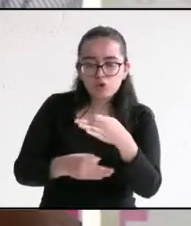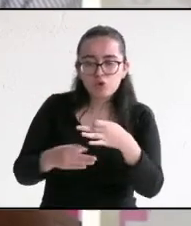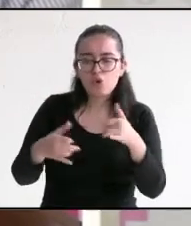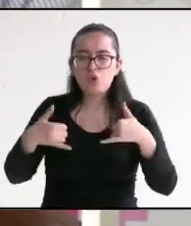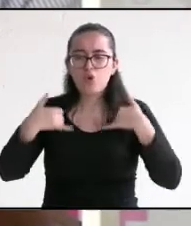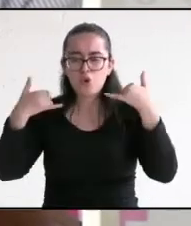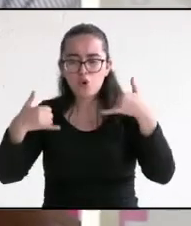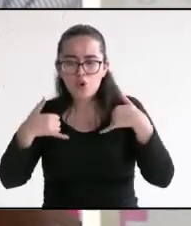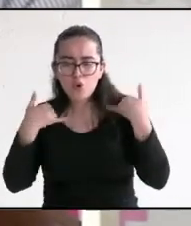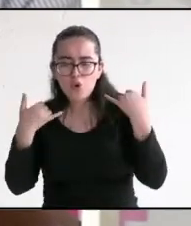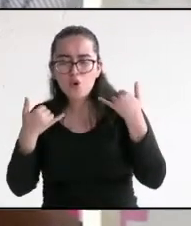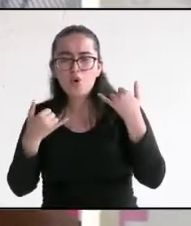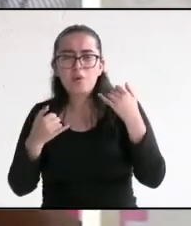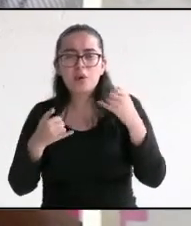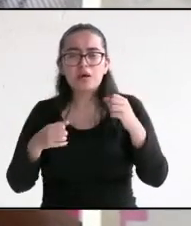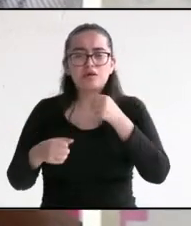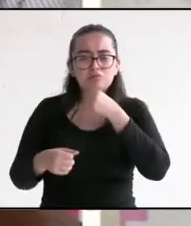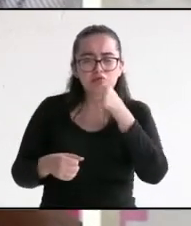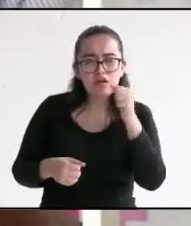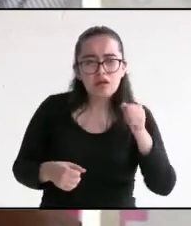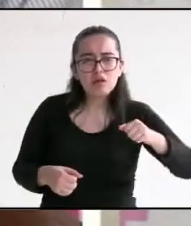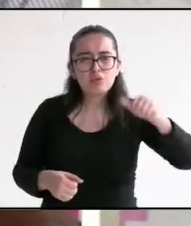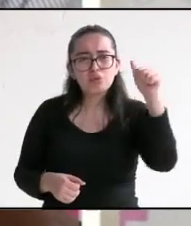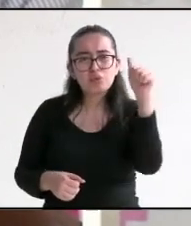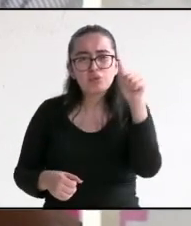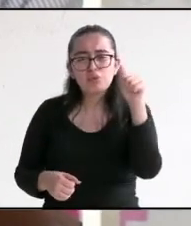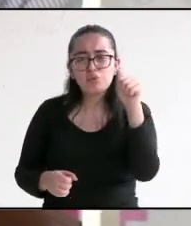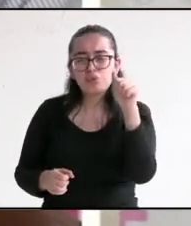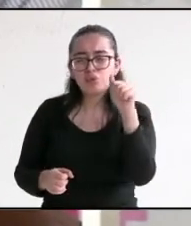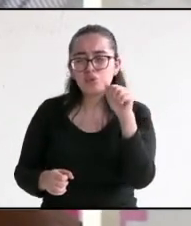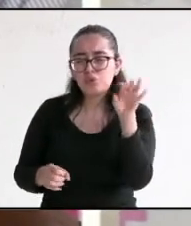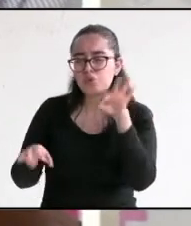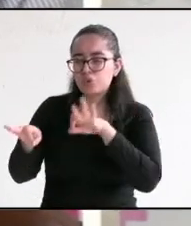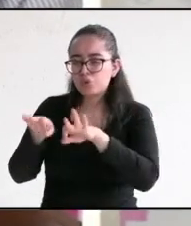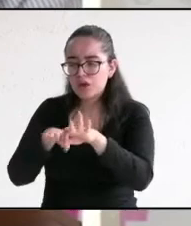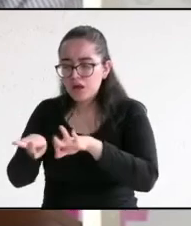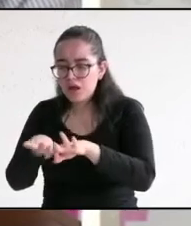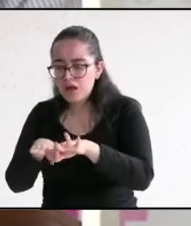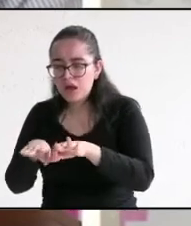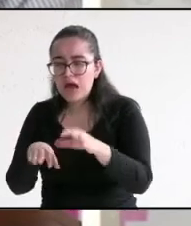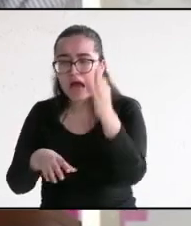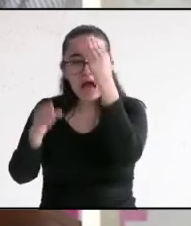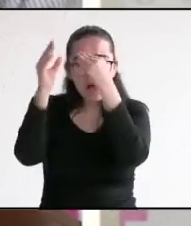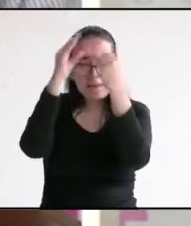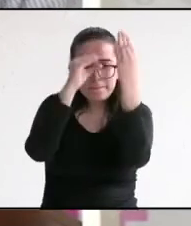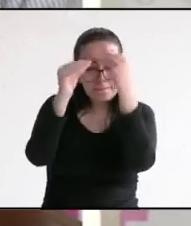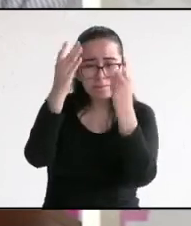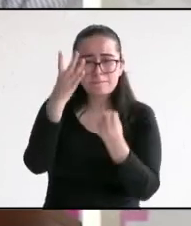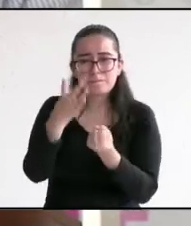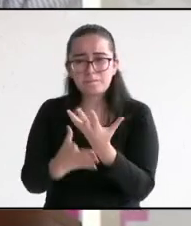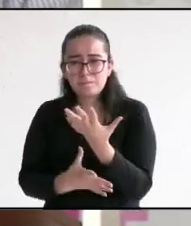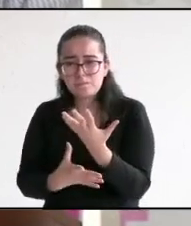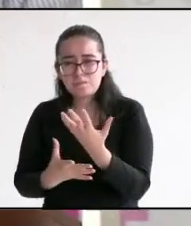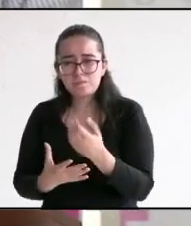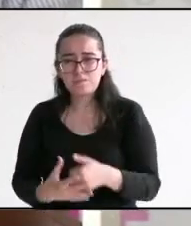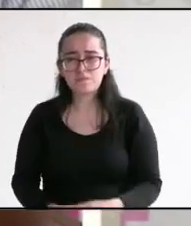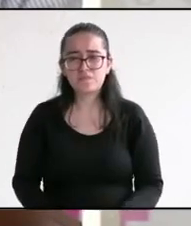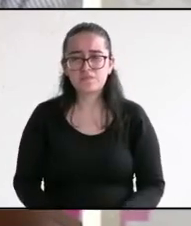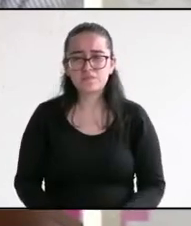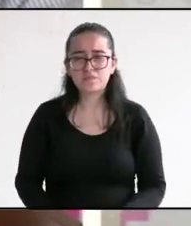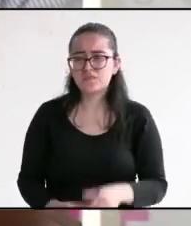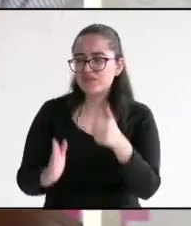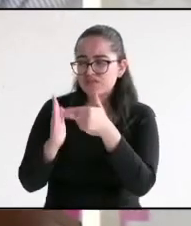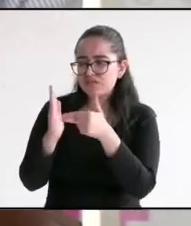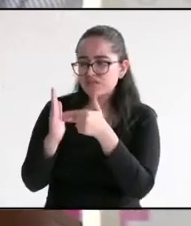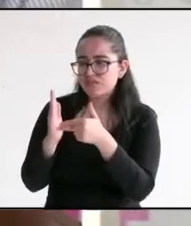aprendan un oficio y puedan integrarse a la vida productiva del mismo. La construcción y rehabilitación